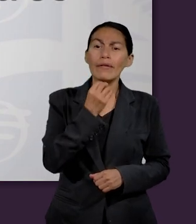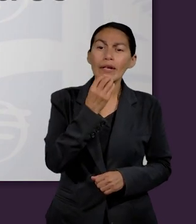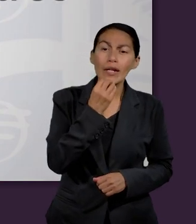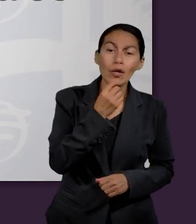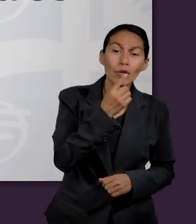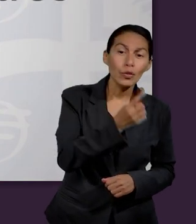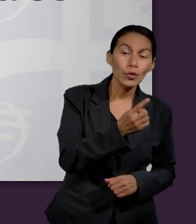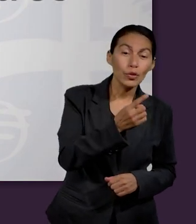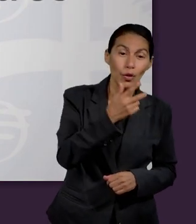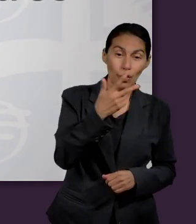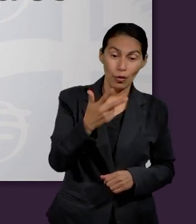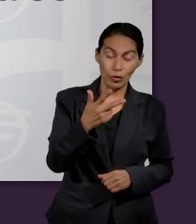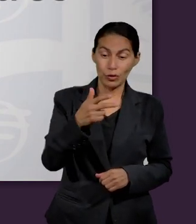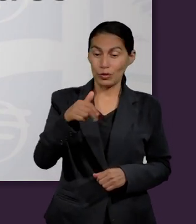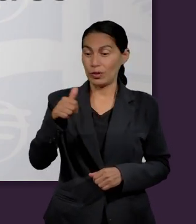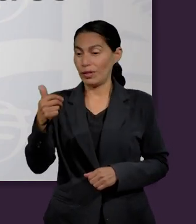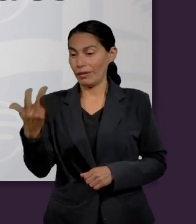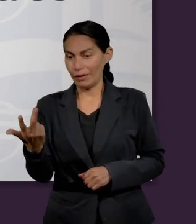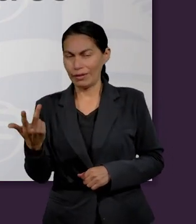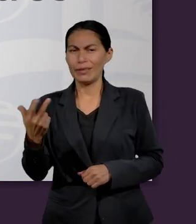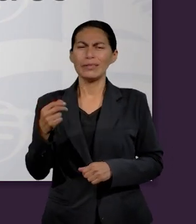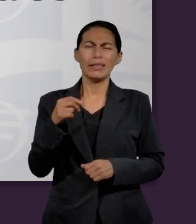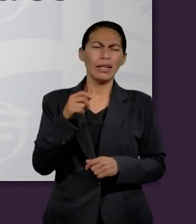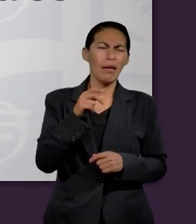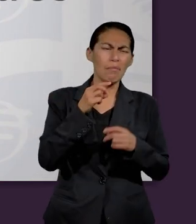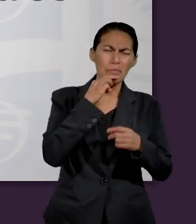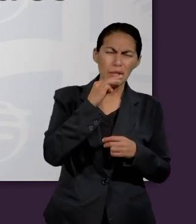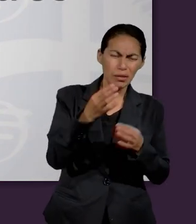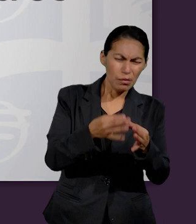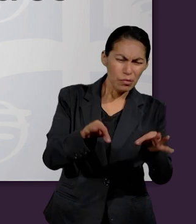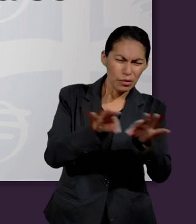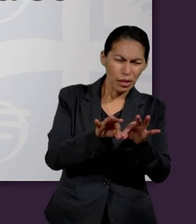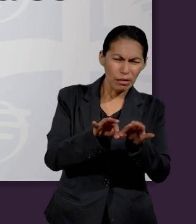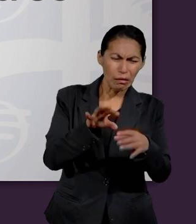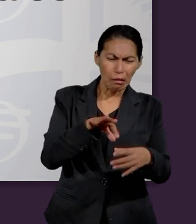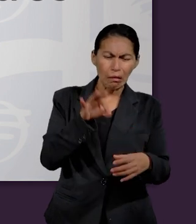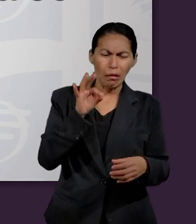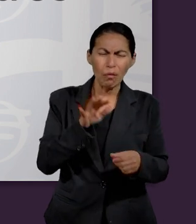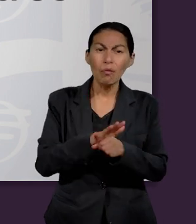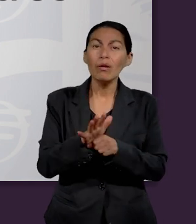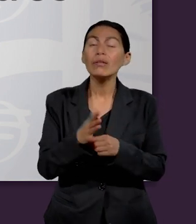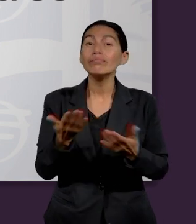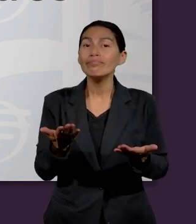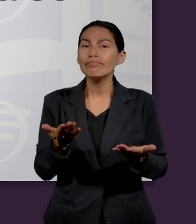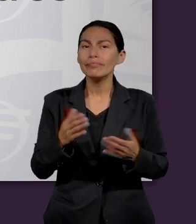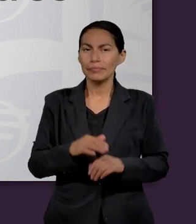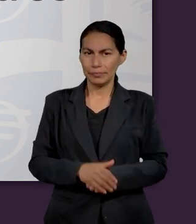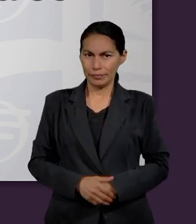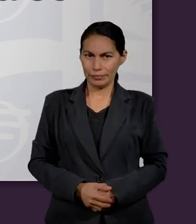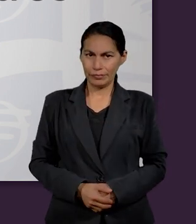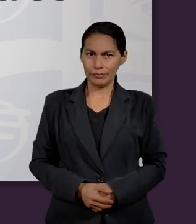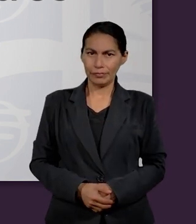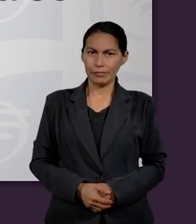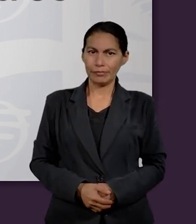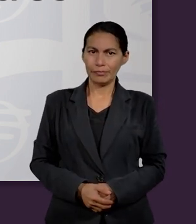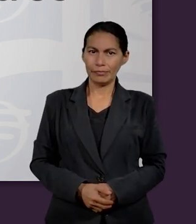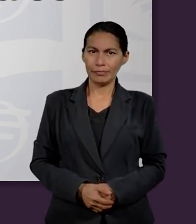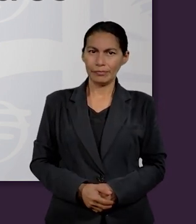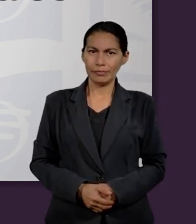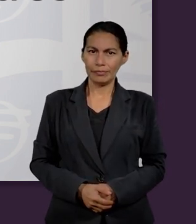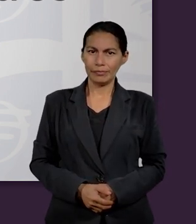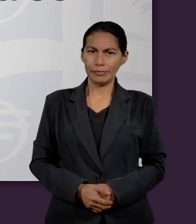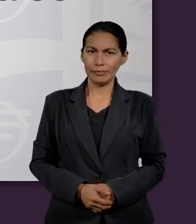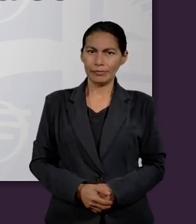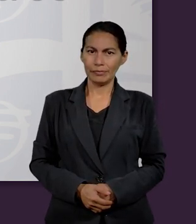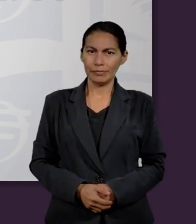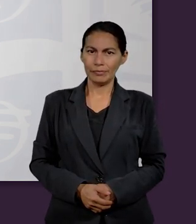¿Qué mensaje importante encontramos para nosotros en Hebreos 11, capítulo 8 al 13?